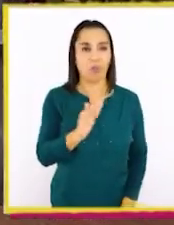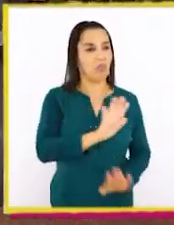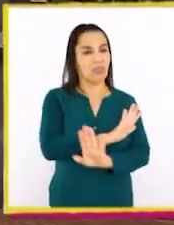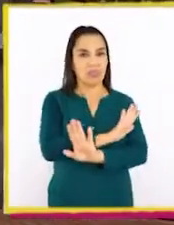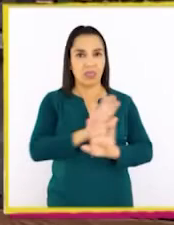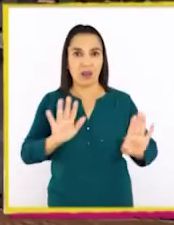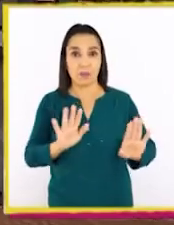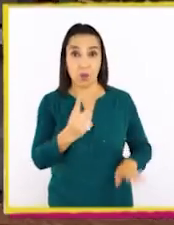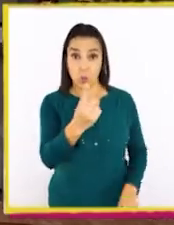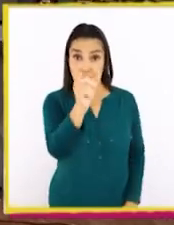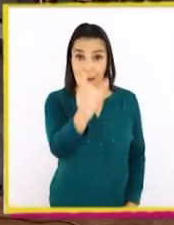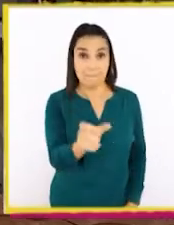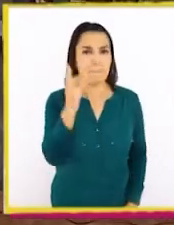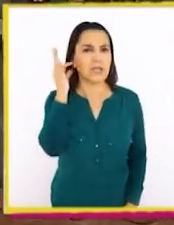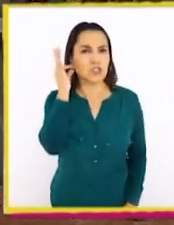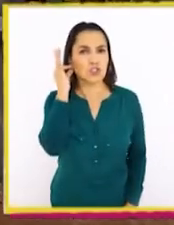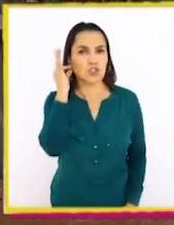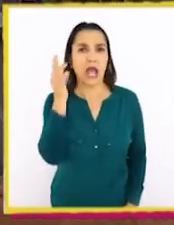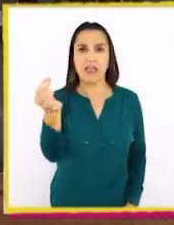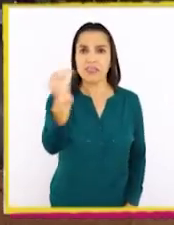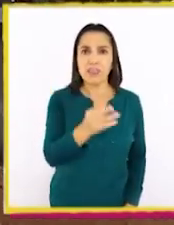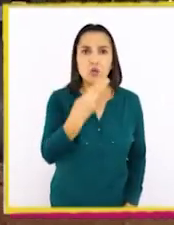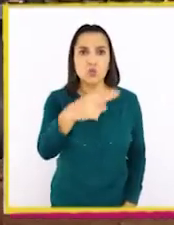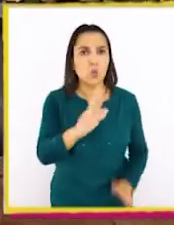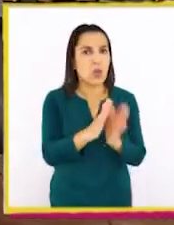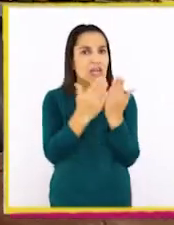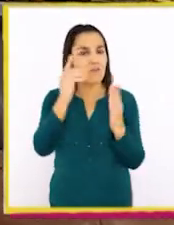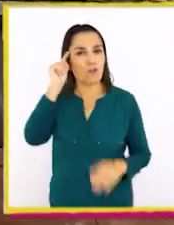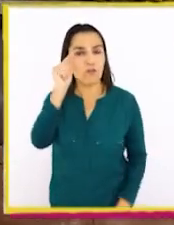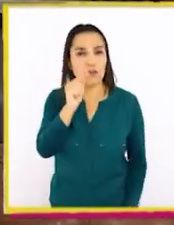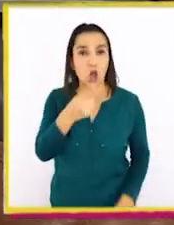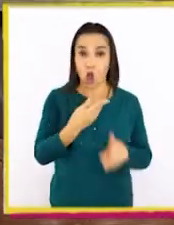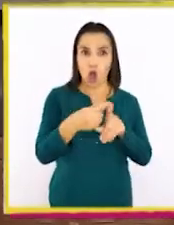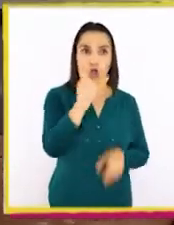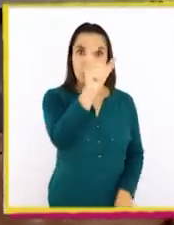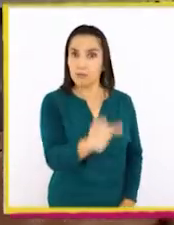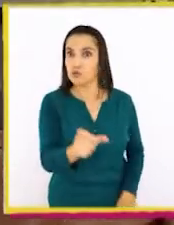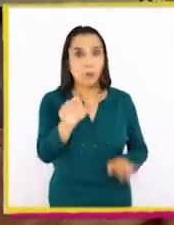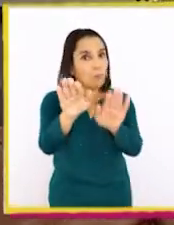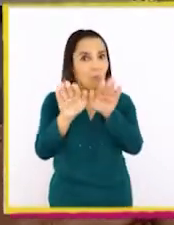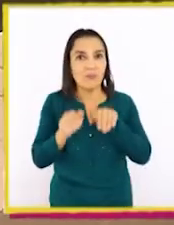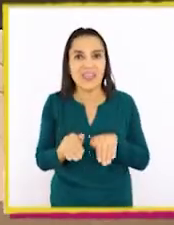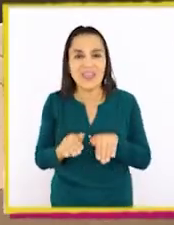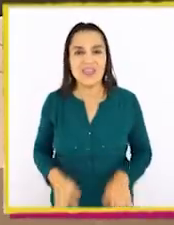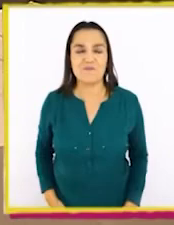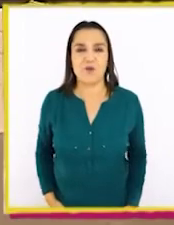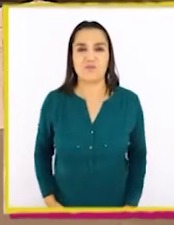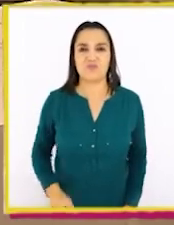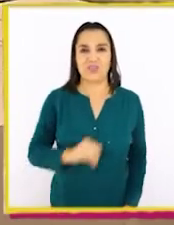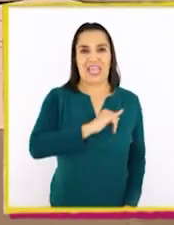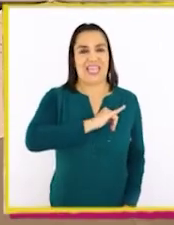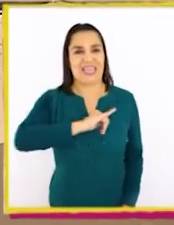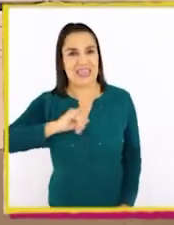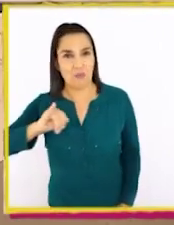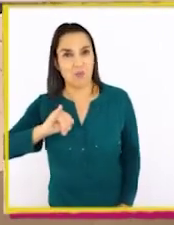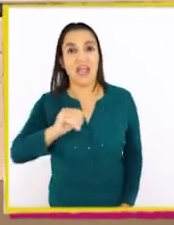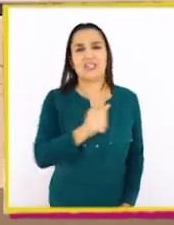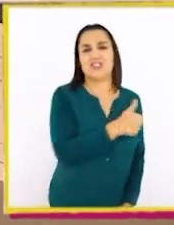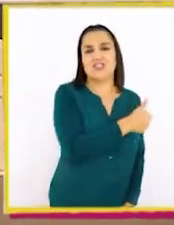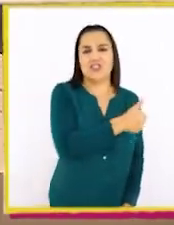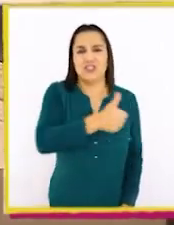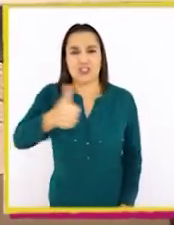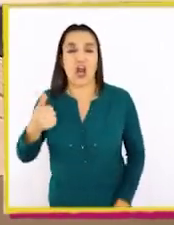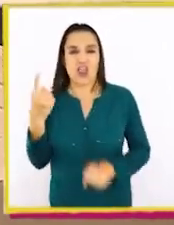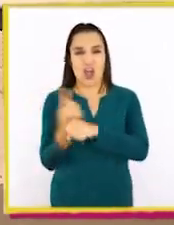terminé, una vecina contó cuál era el suyo. Y después el otro vecino hizo lo mismo. Y después todos